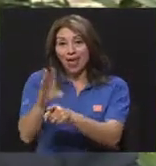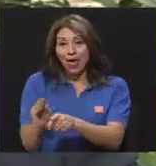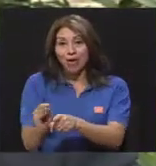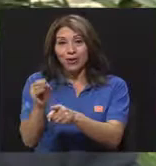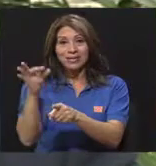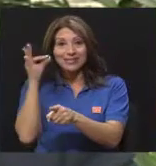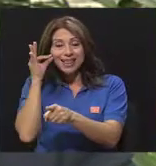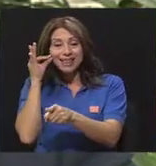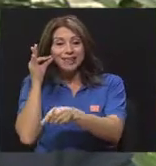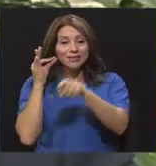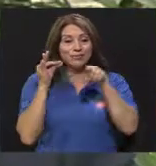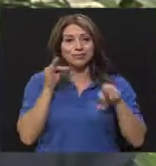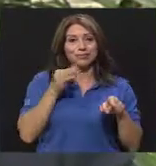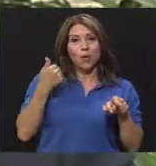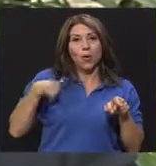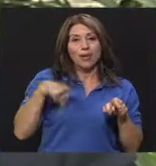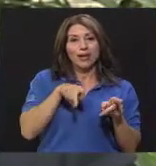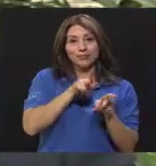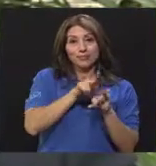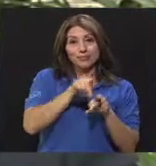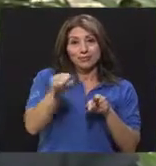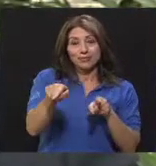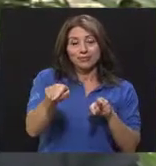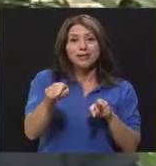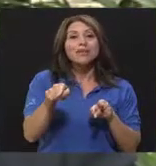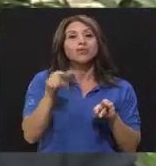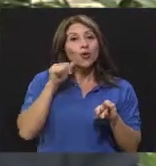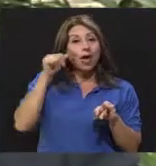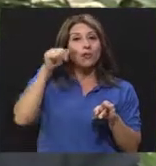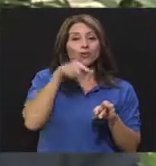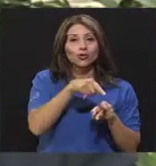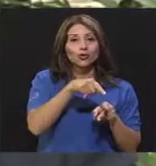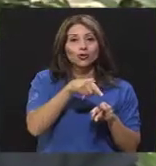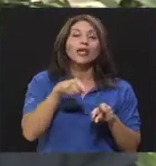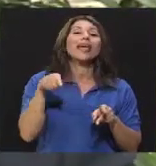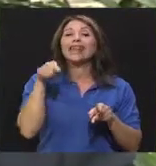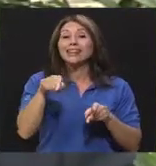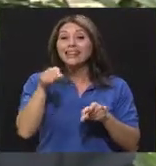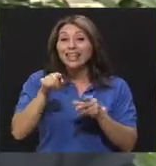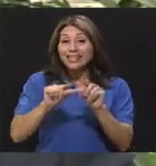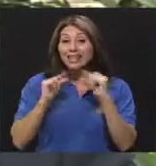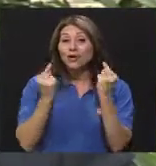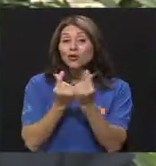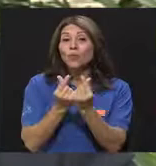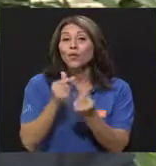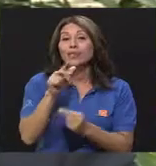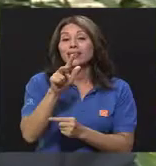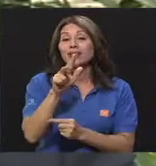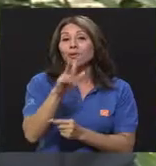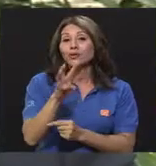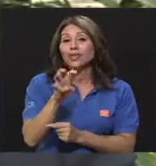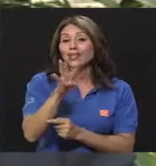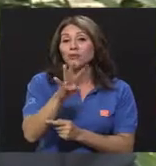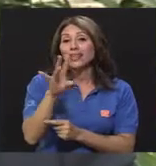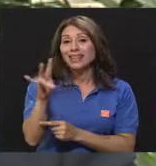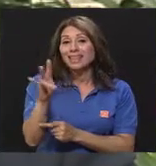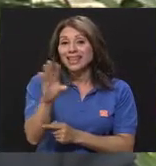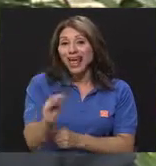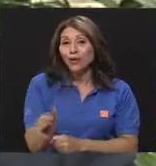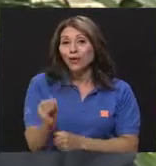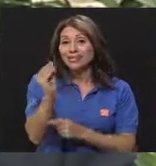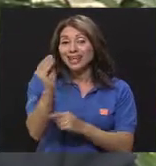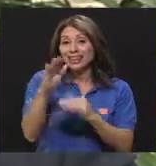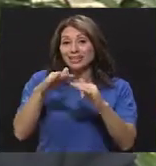son adultos. Incluso este grupo nuestro, que son menores de 15 años, que son 447 adolescentes menores de 15